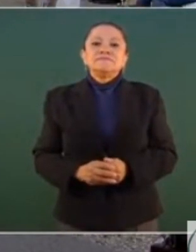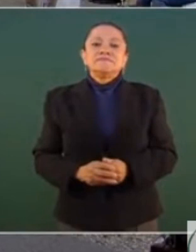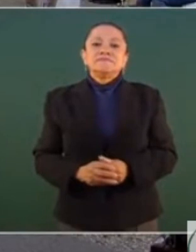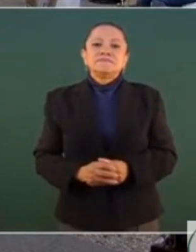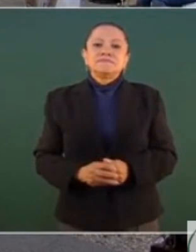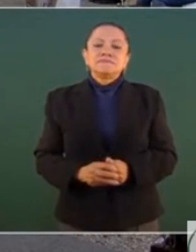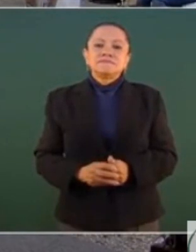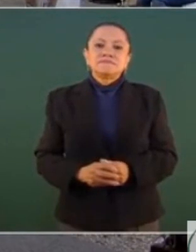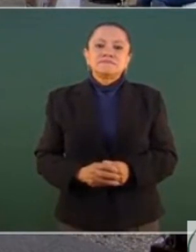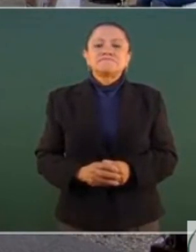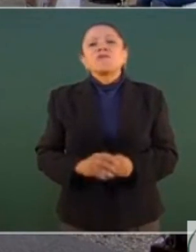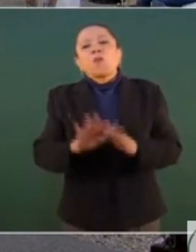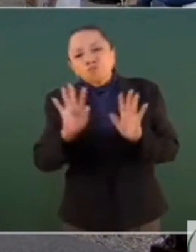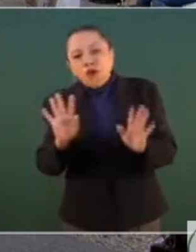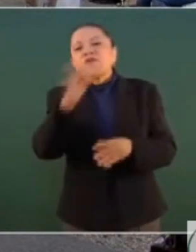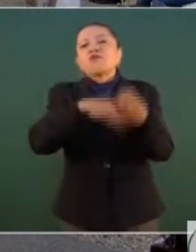todos somos de México.